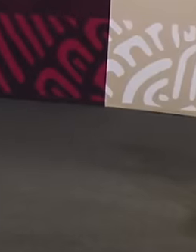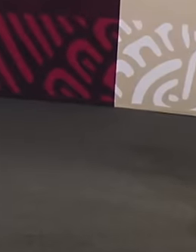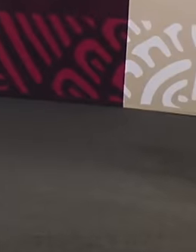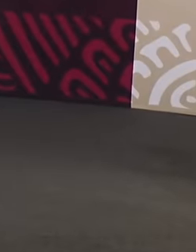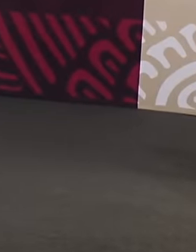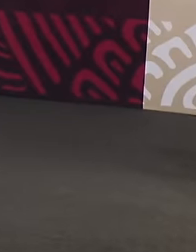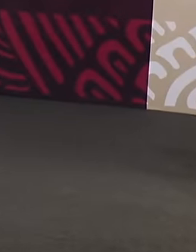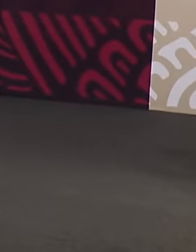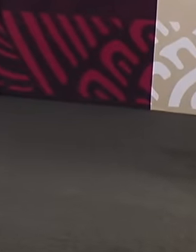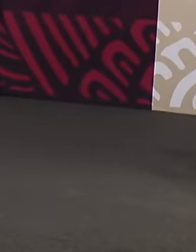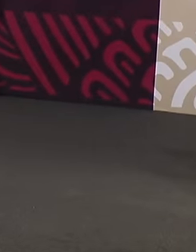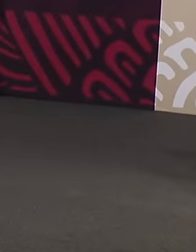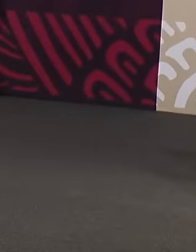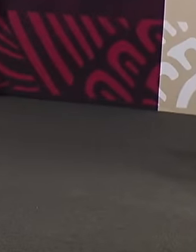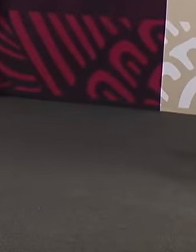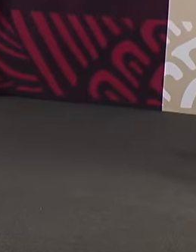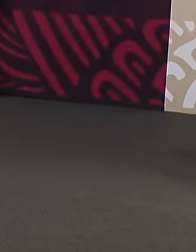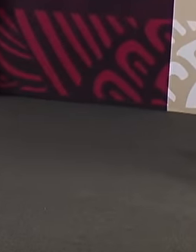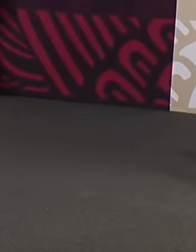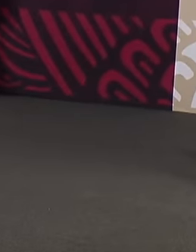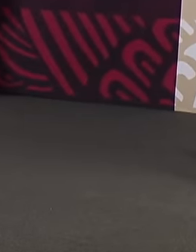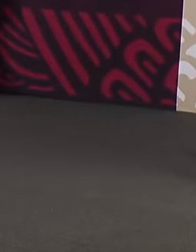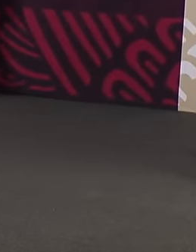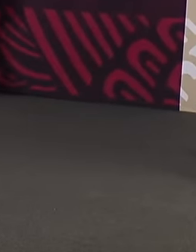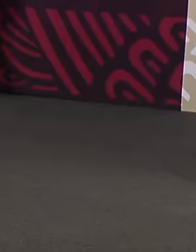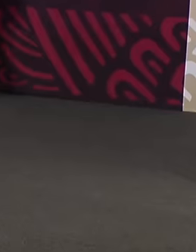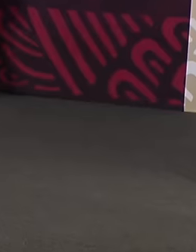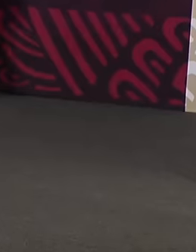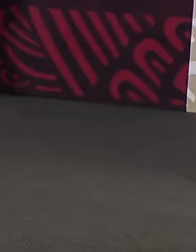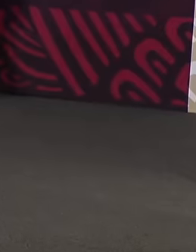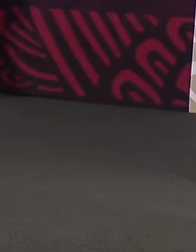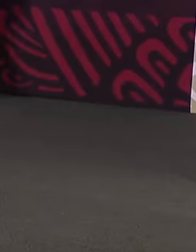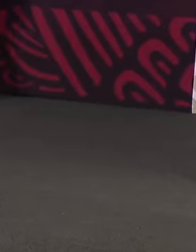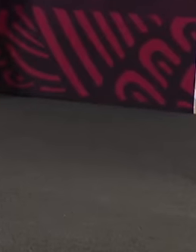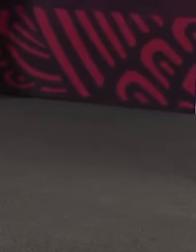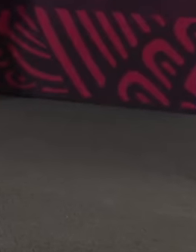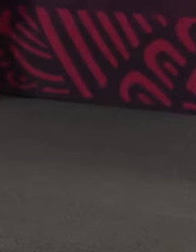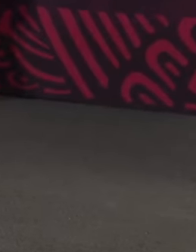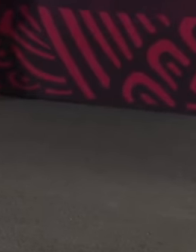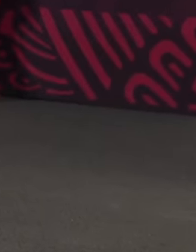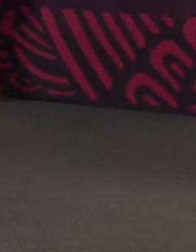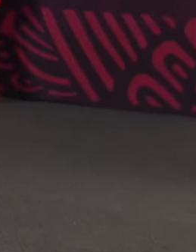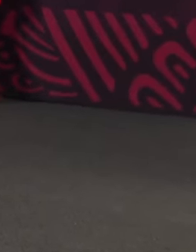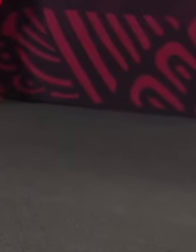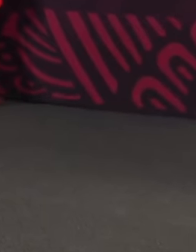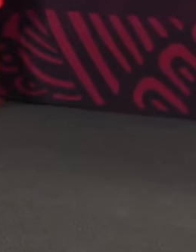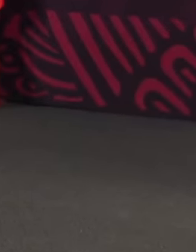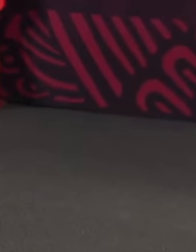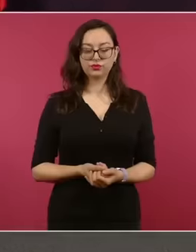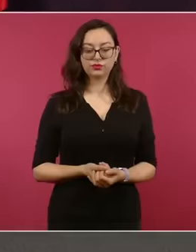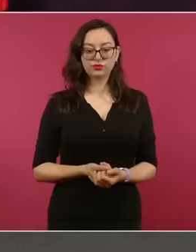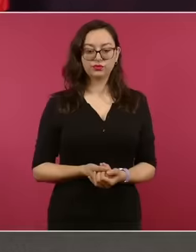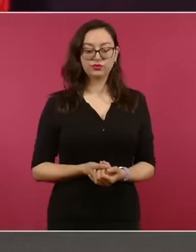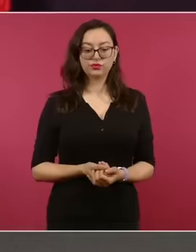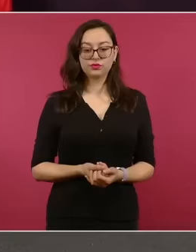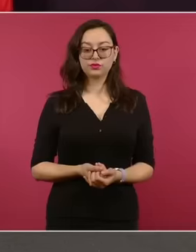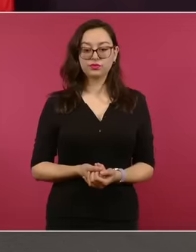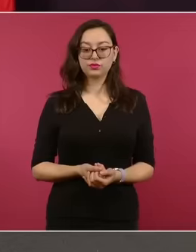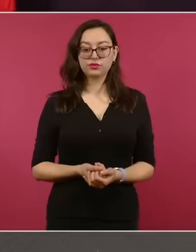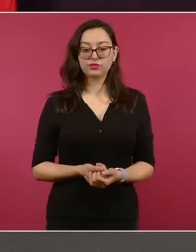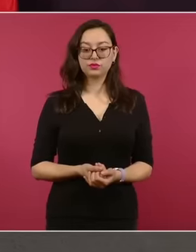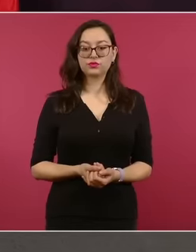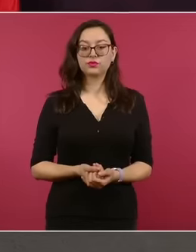Nos da mucho gusto que nos acompañen servidores públicos de Relaciones